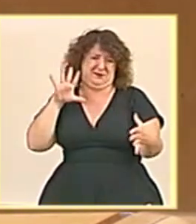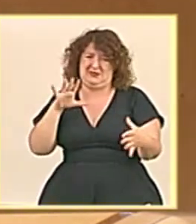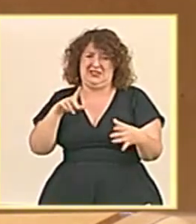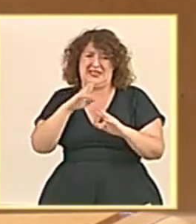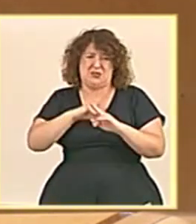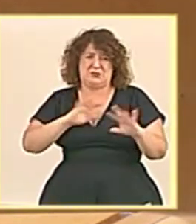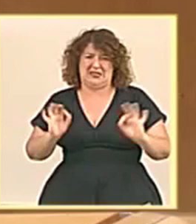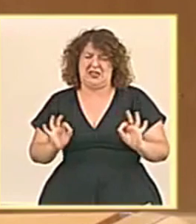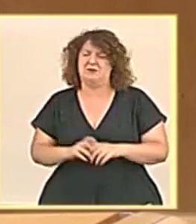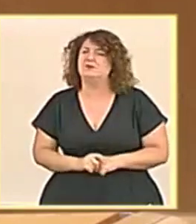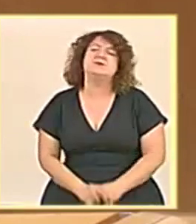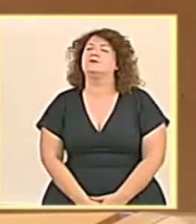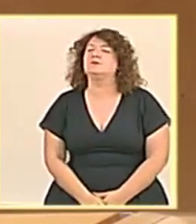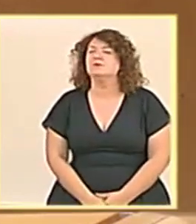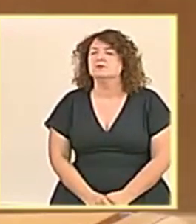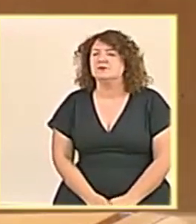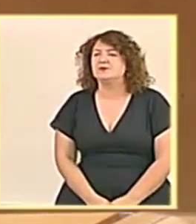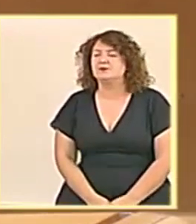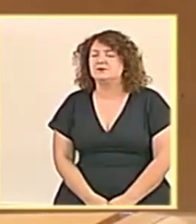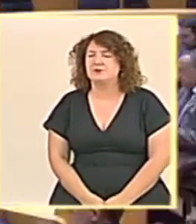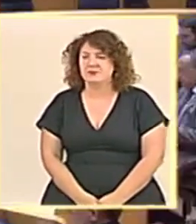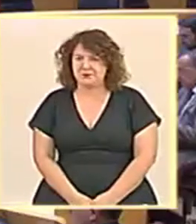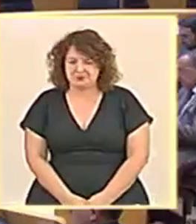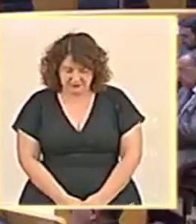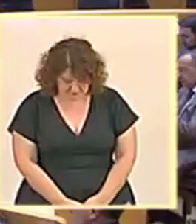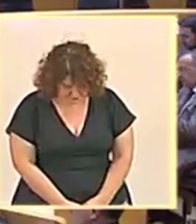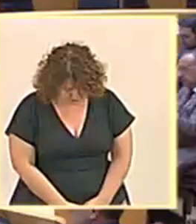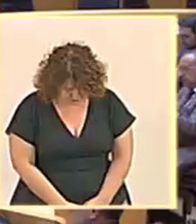da respuesta a Marbella. Muchísimas gracias. Muchas gracias. Gracias, señoría.